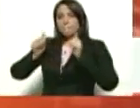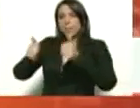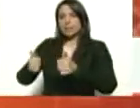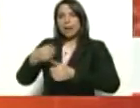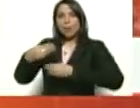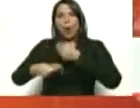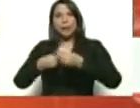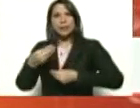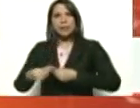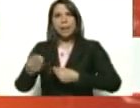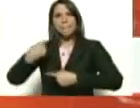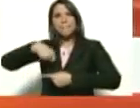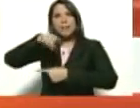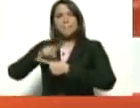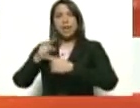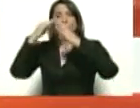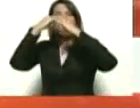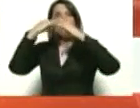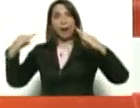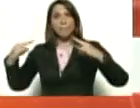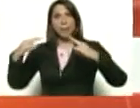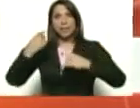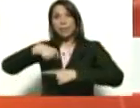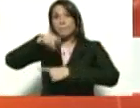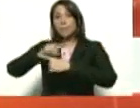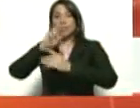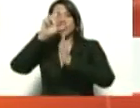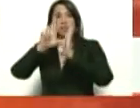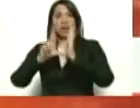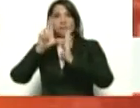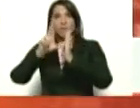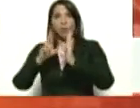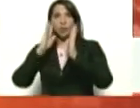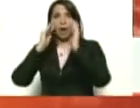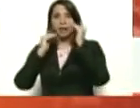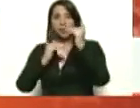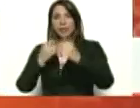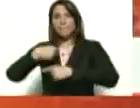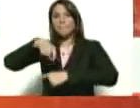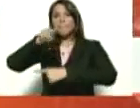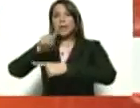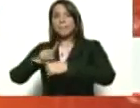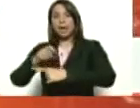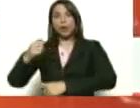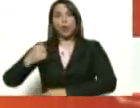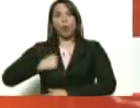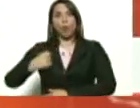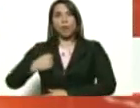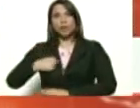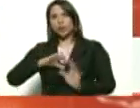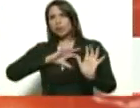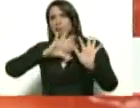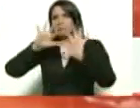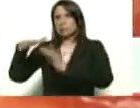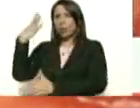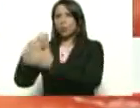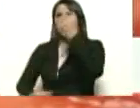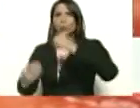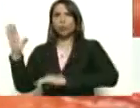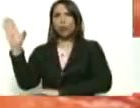primeros campamentos, los primeros albergues, y atendimos a los primeros compatriotas que llegaron huyendo de Colombia.